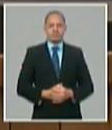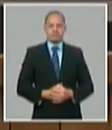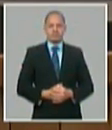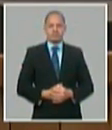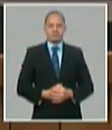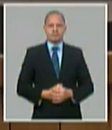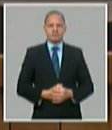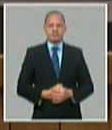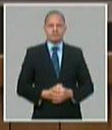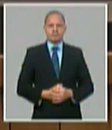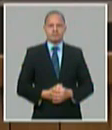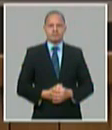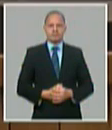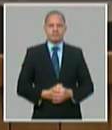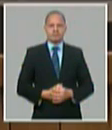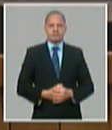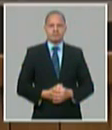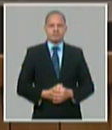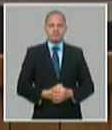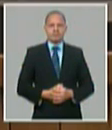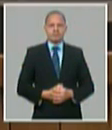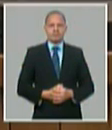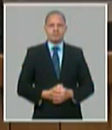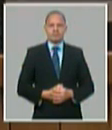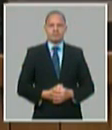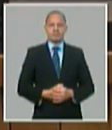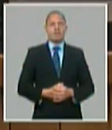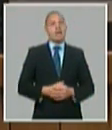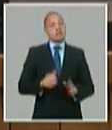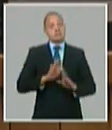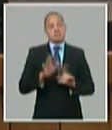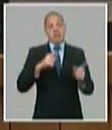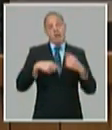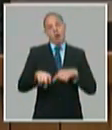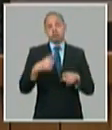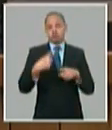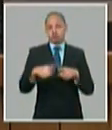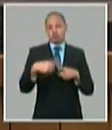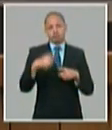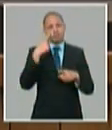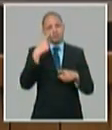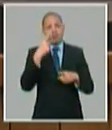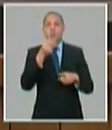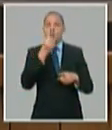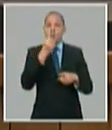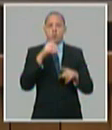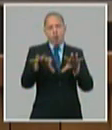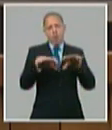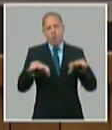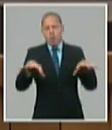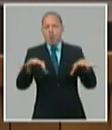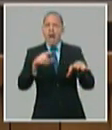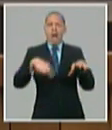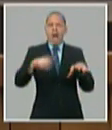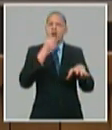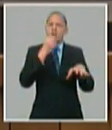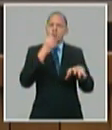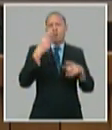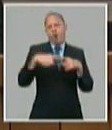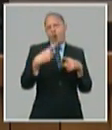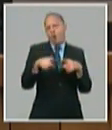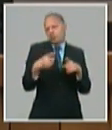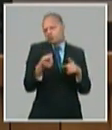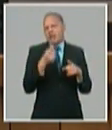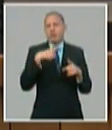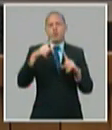y bueno se proyectan inversiones en la subordinación local en la producción local de materiales de la construcción vivienda servicios necrológicos turismo salud